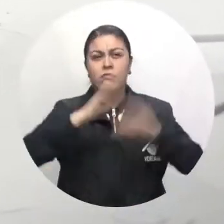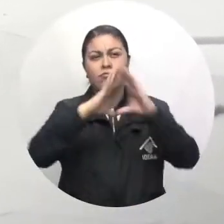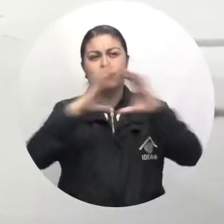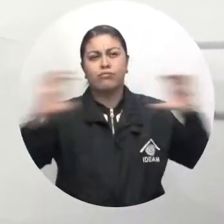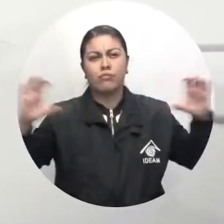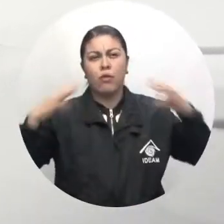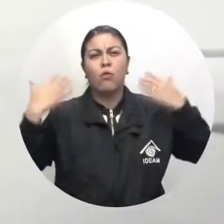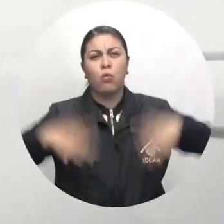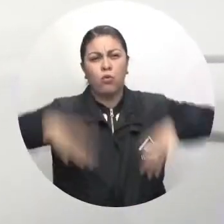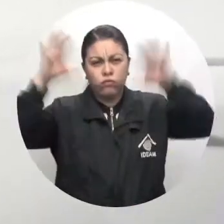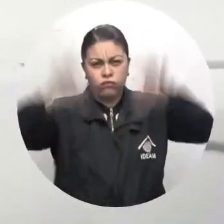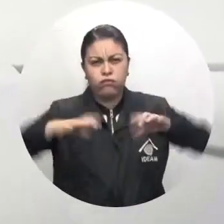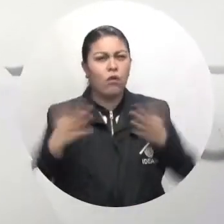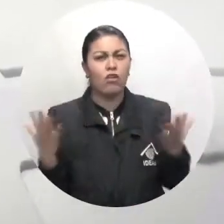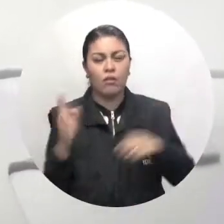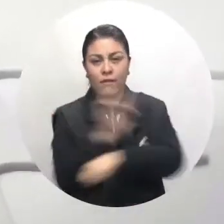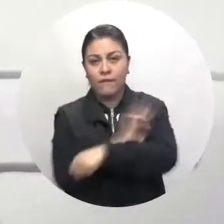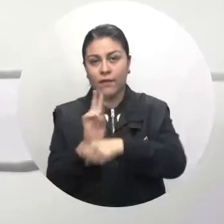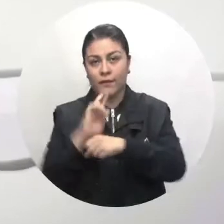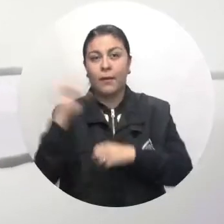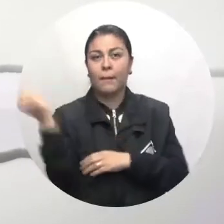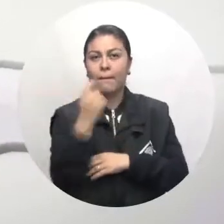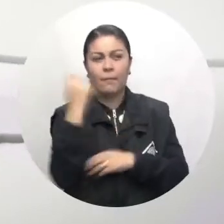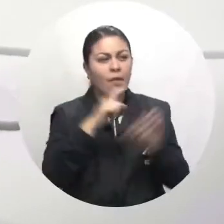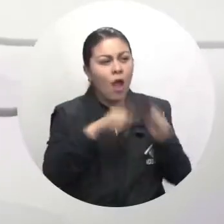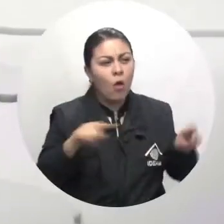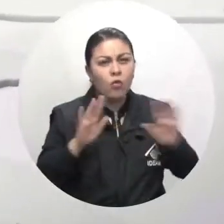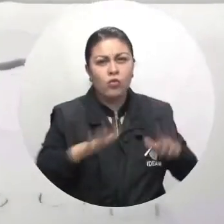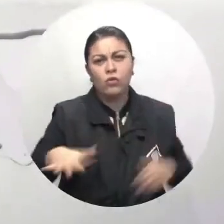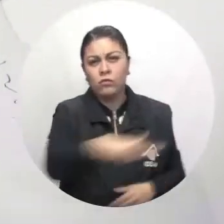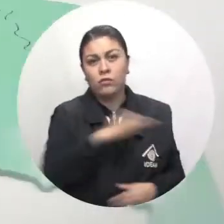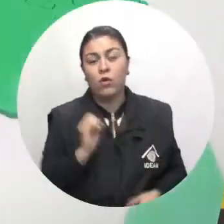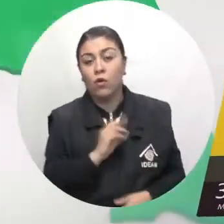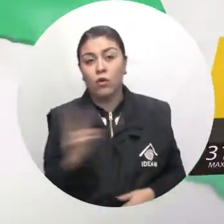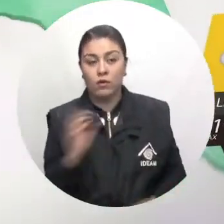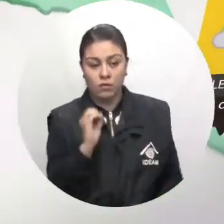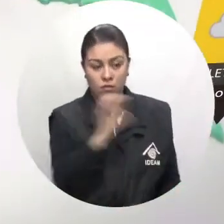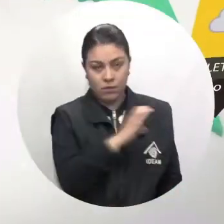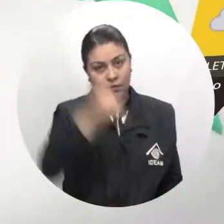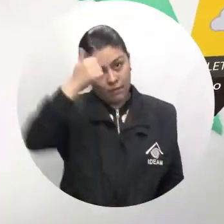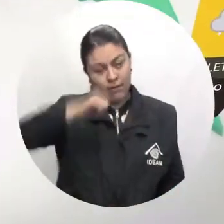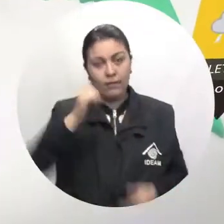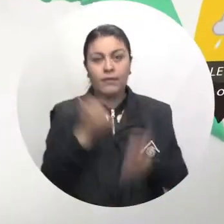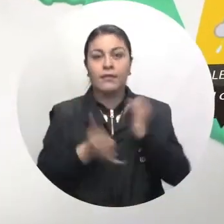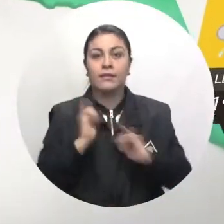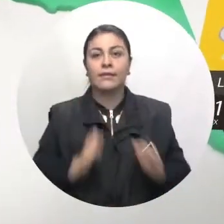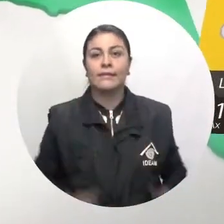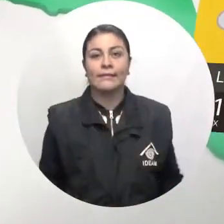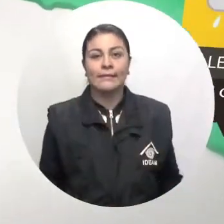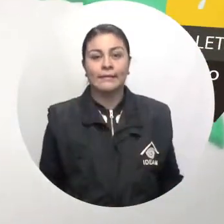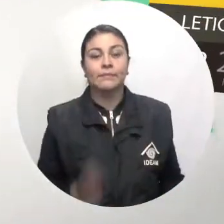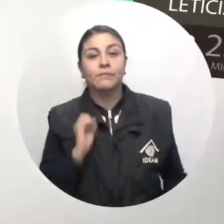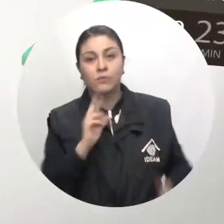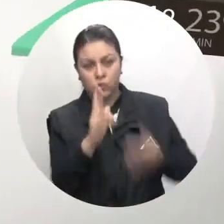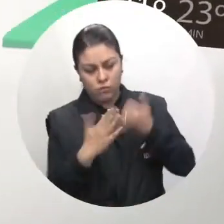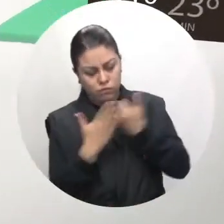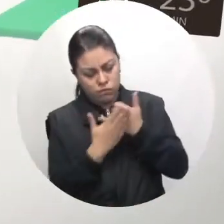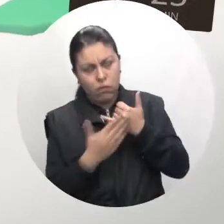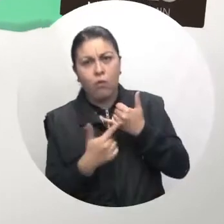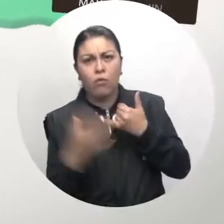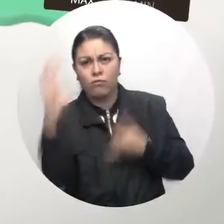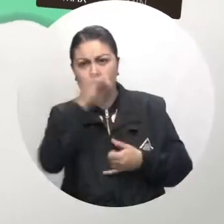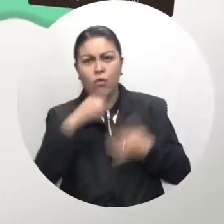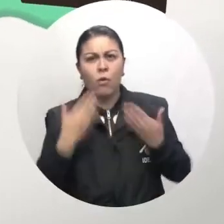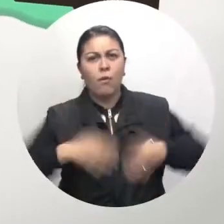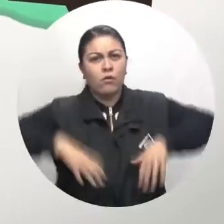precipitaciones en el Bichada, Meta y zonas sectorizadas del oriente y occidente de Arauca y Casanare. Para el sur del país pronosticamos